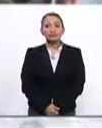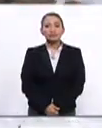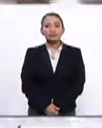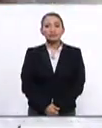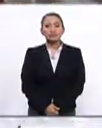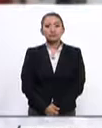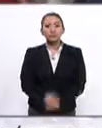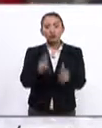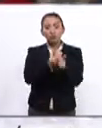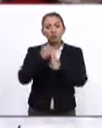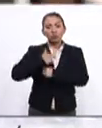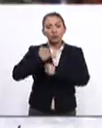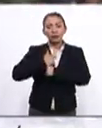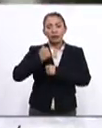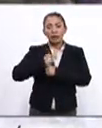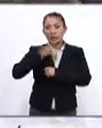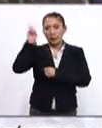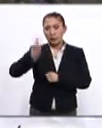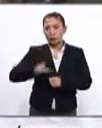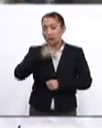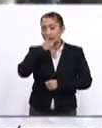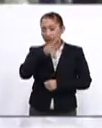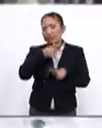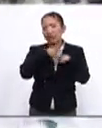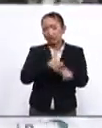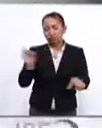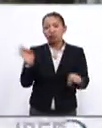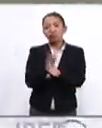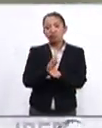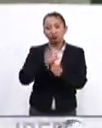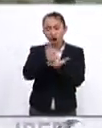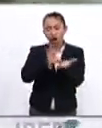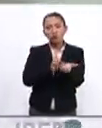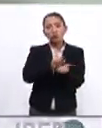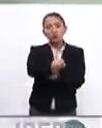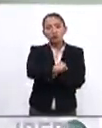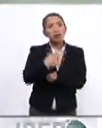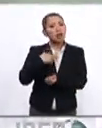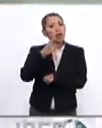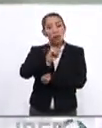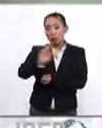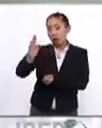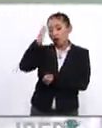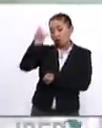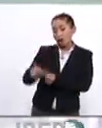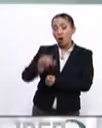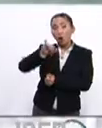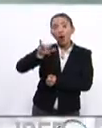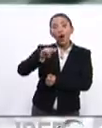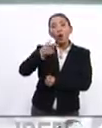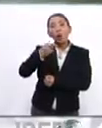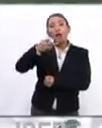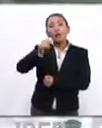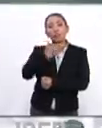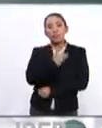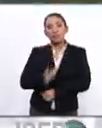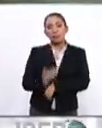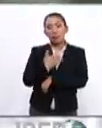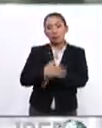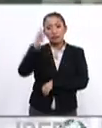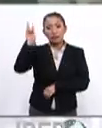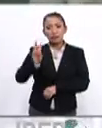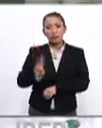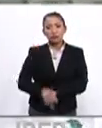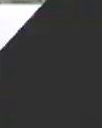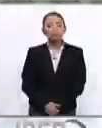La Fuerza Armada Nacional Bolivariana aseguró que seguirá defendiendo la Constitución y que no reconocerá a Juan Guaidó como presidente interino